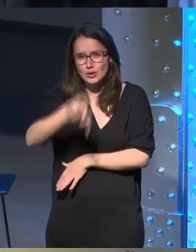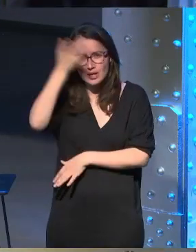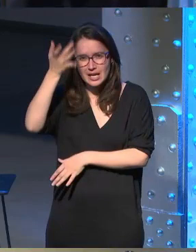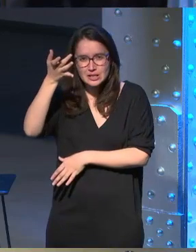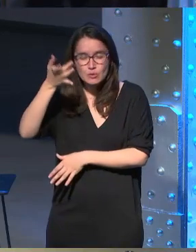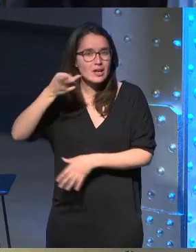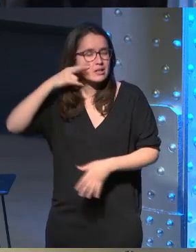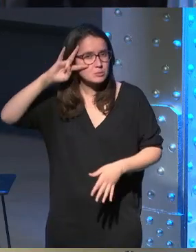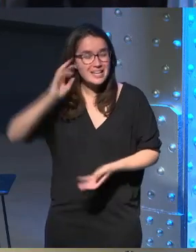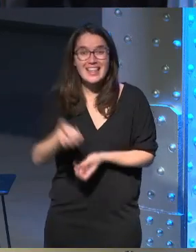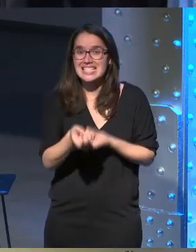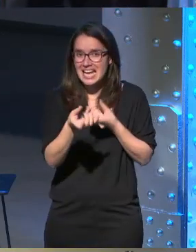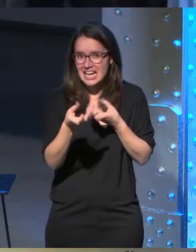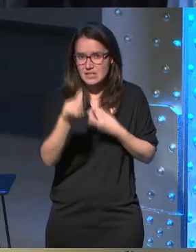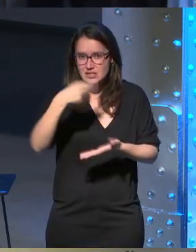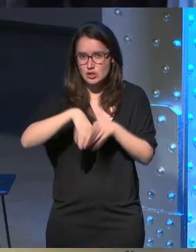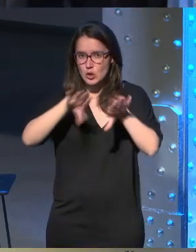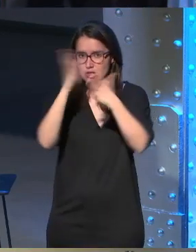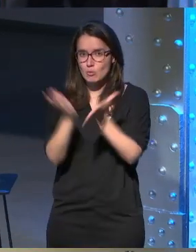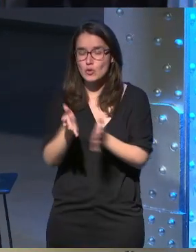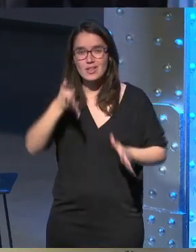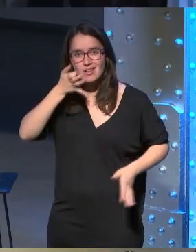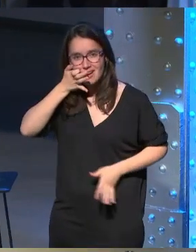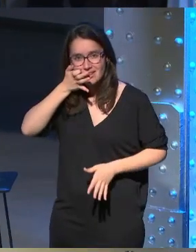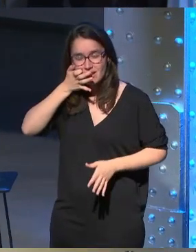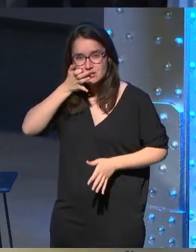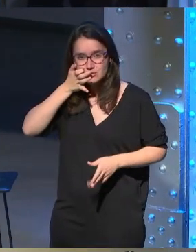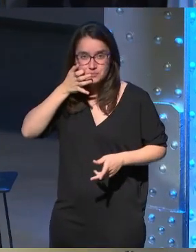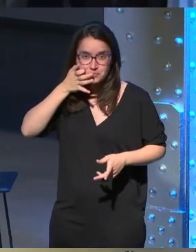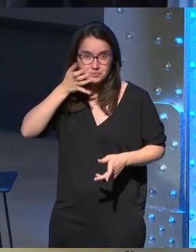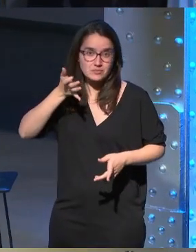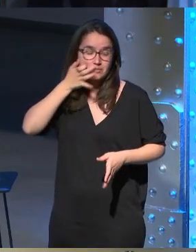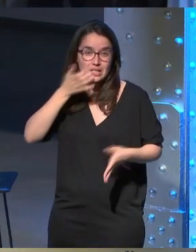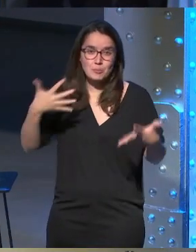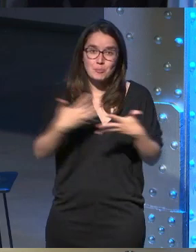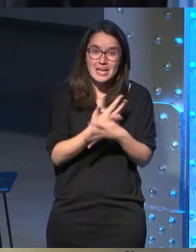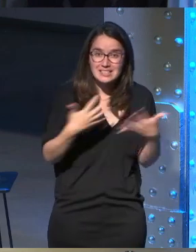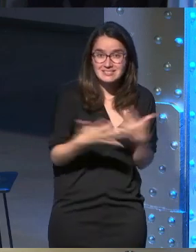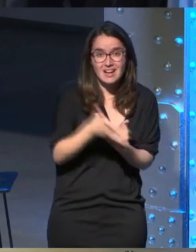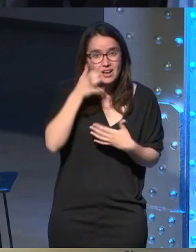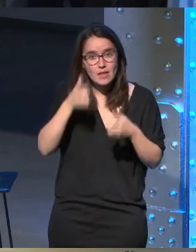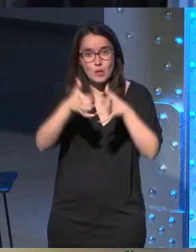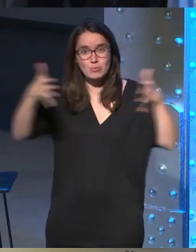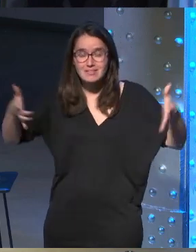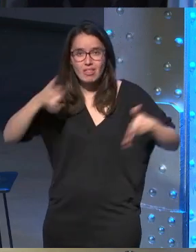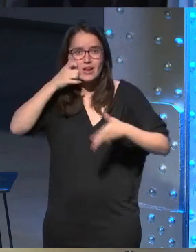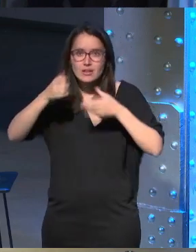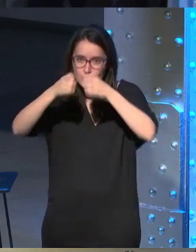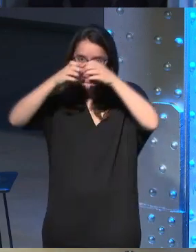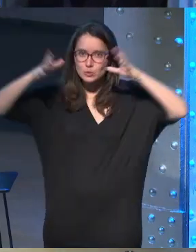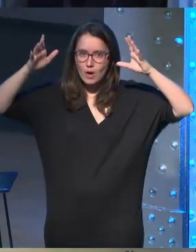en experiencias narrativas dentro de este mundo de realidad de realidad mixta de realidad aumentada de realidad virtual